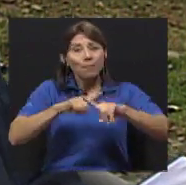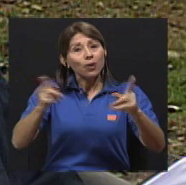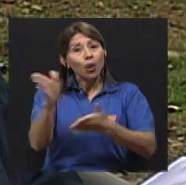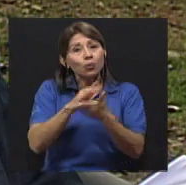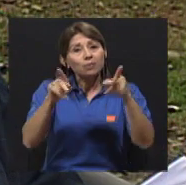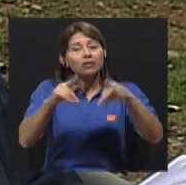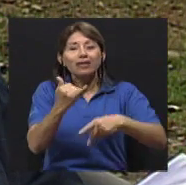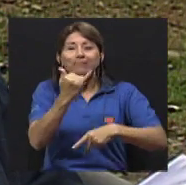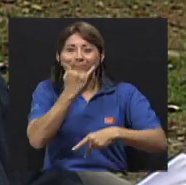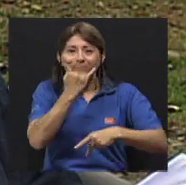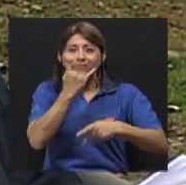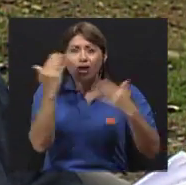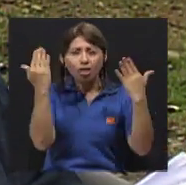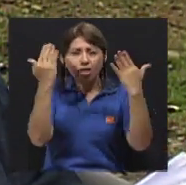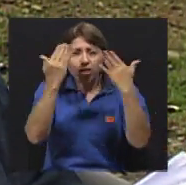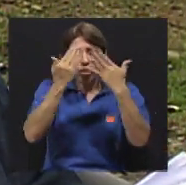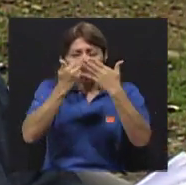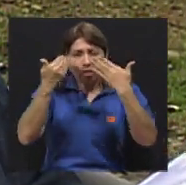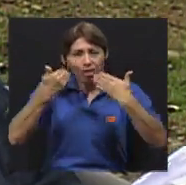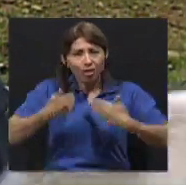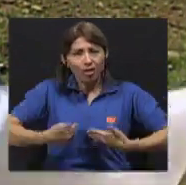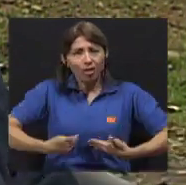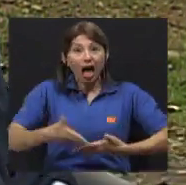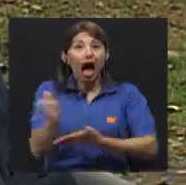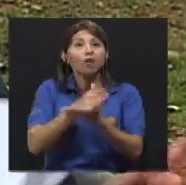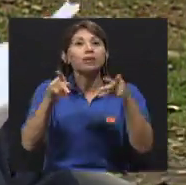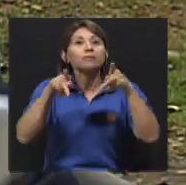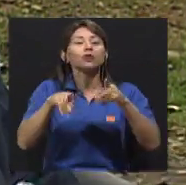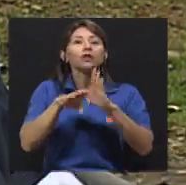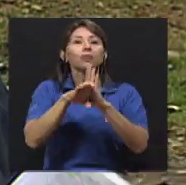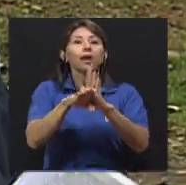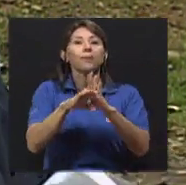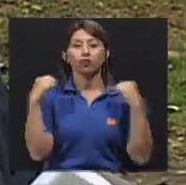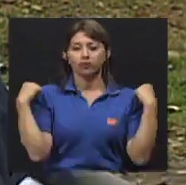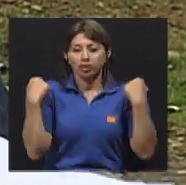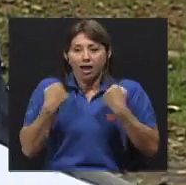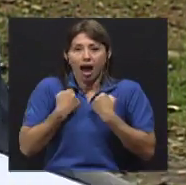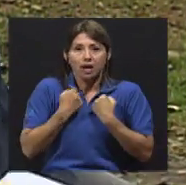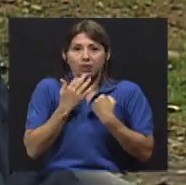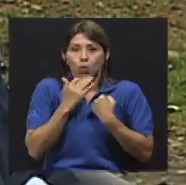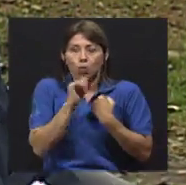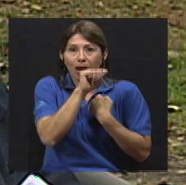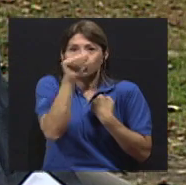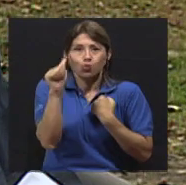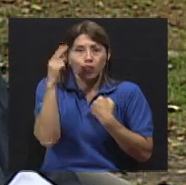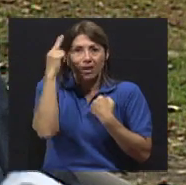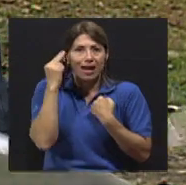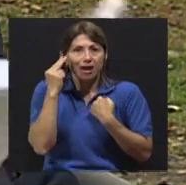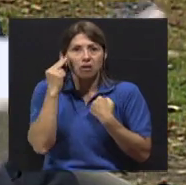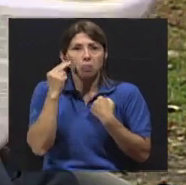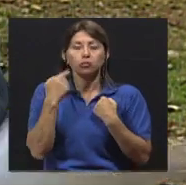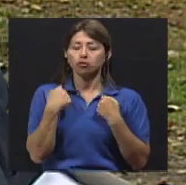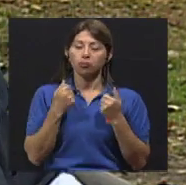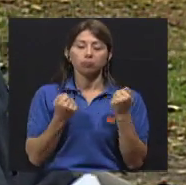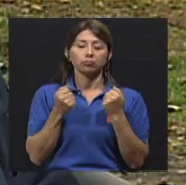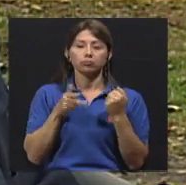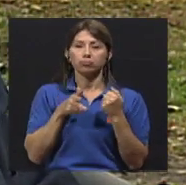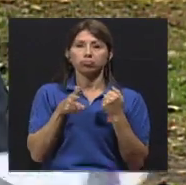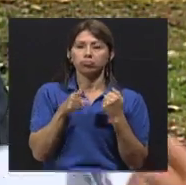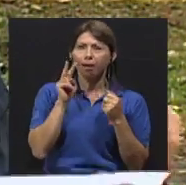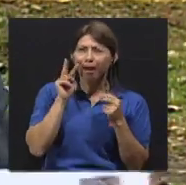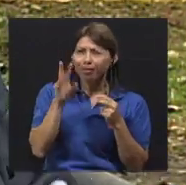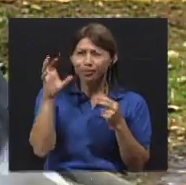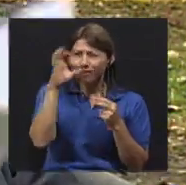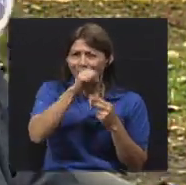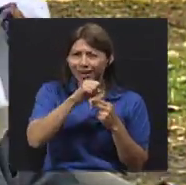es ropa oscura. Y tenemos muchas zonas donde van hasta con ya que es negra o azul que no se ven. Cuando trabajamos en la